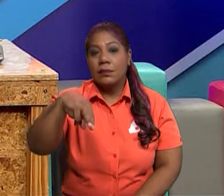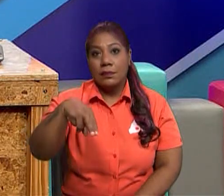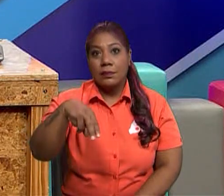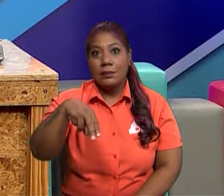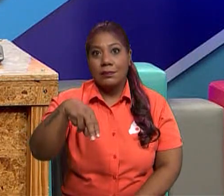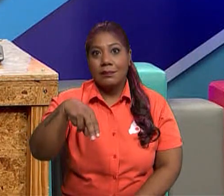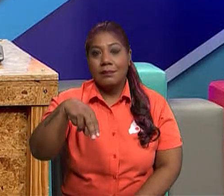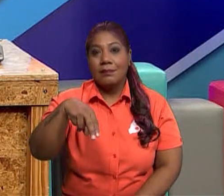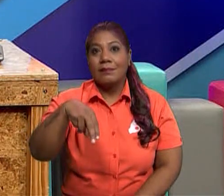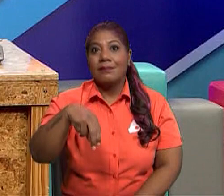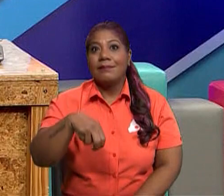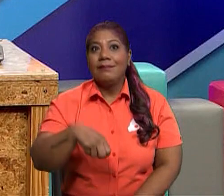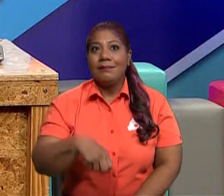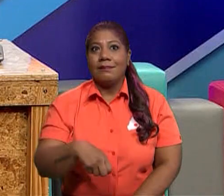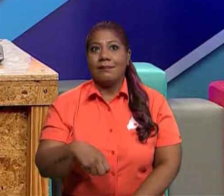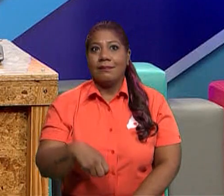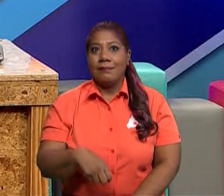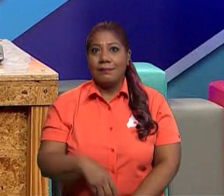lo va a internalizar.